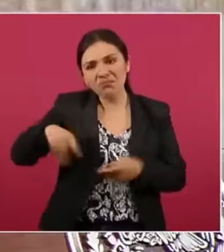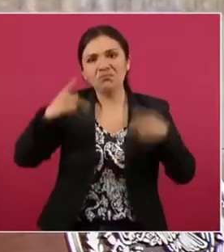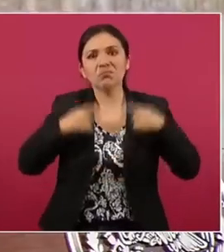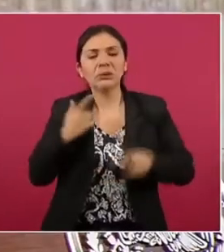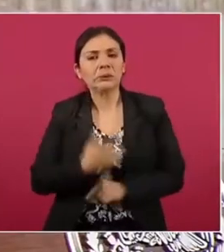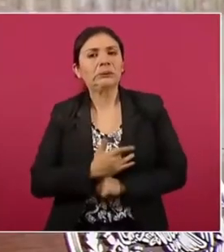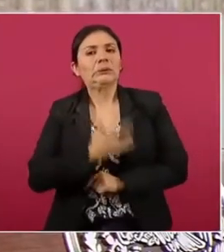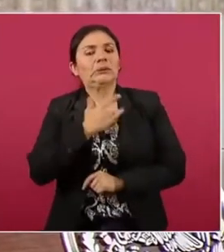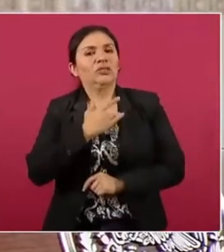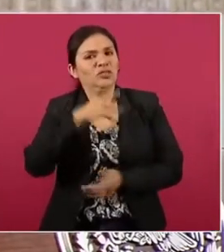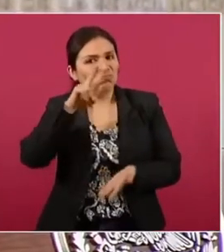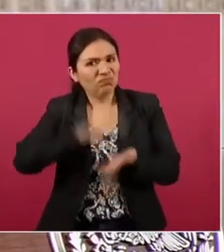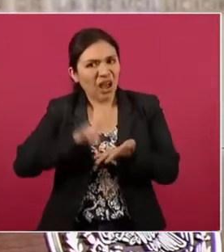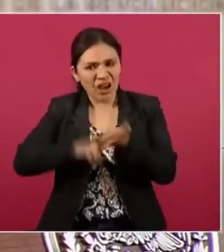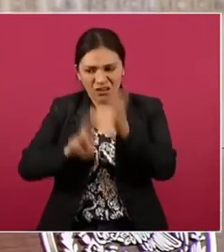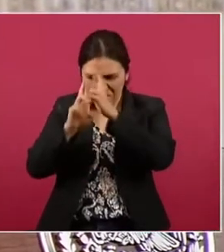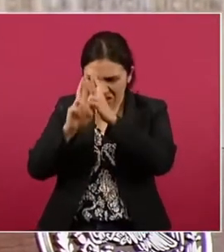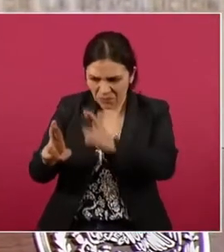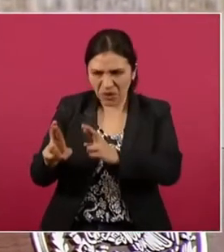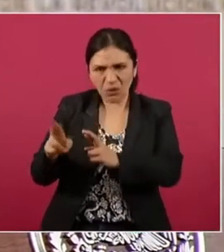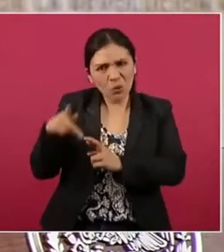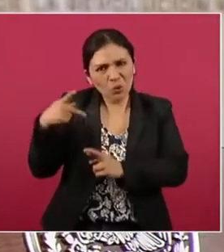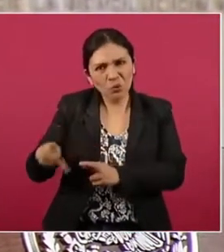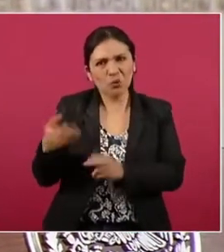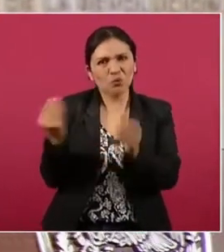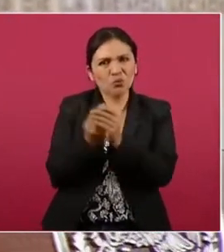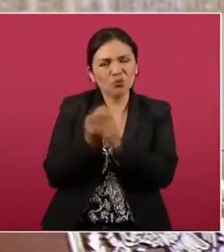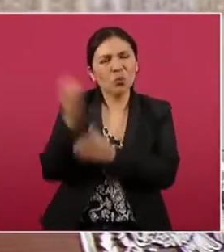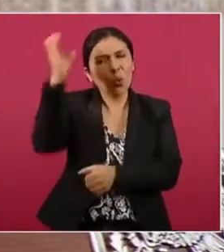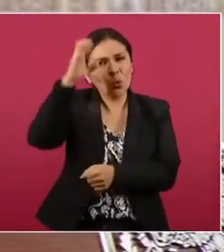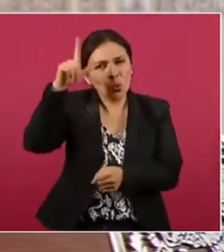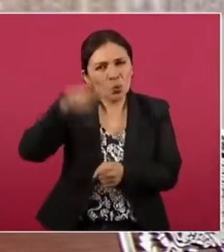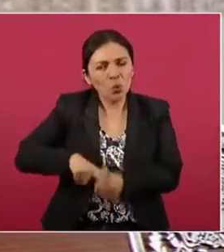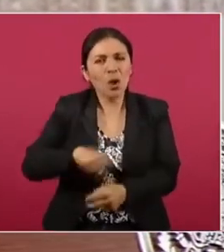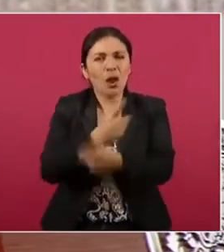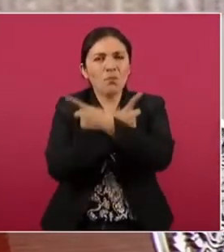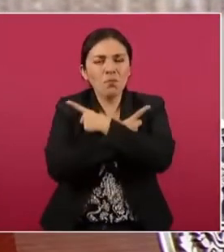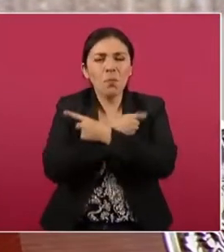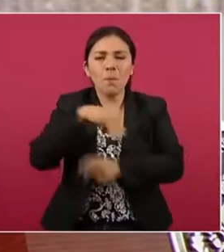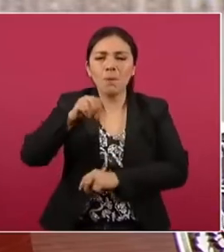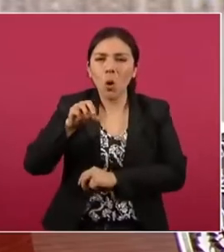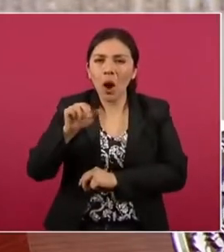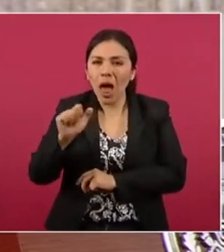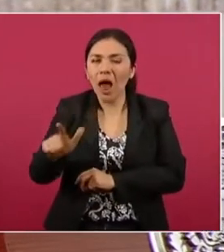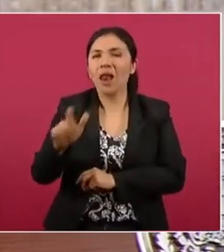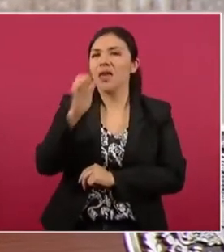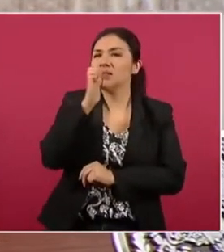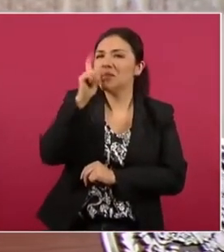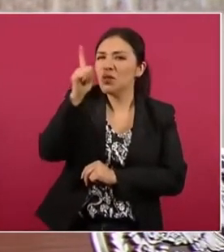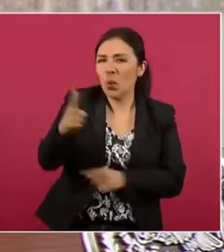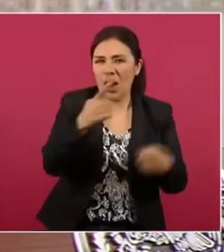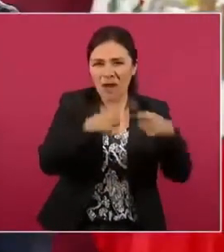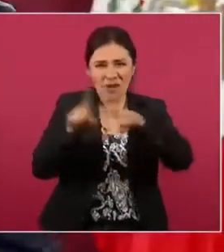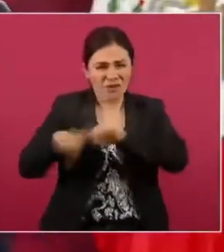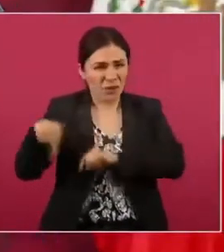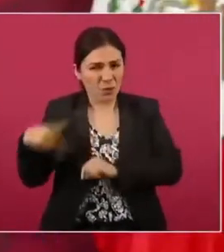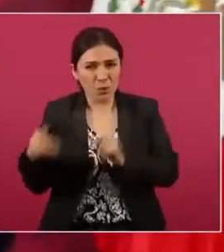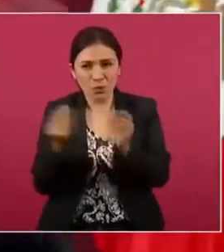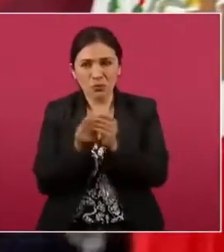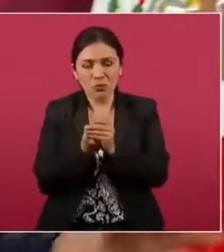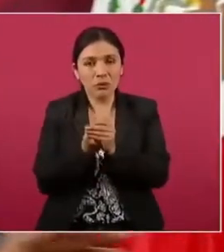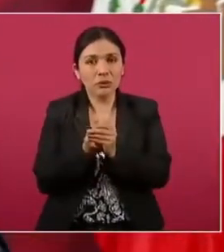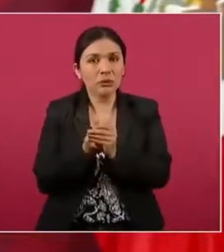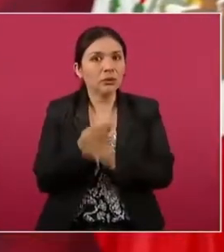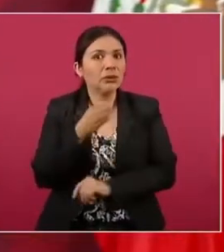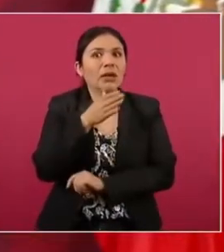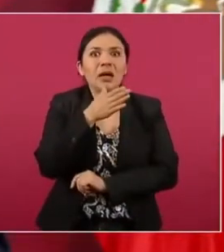culturales, morales, espirituales, no pudieron.